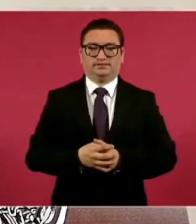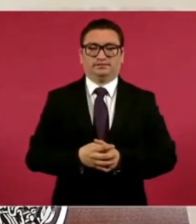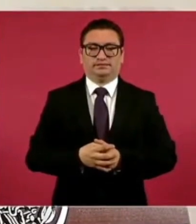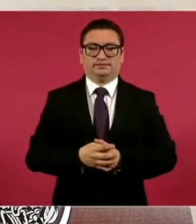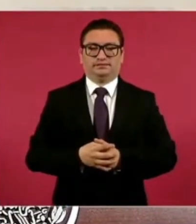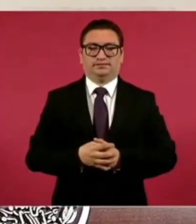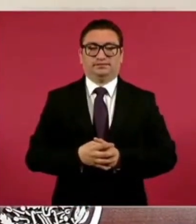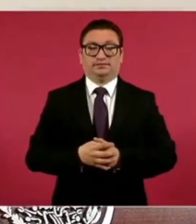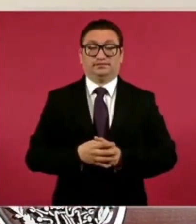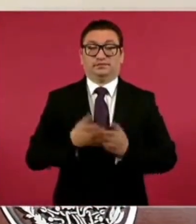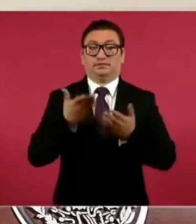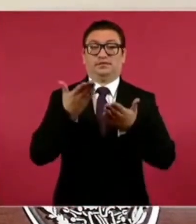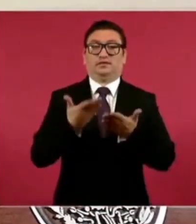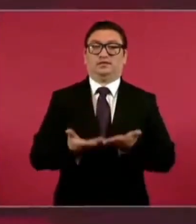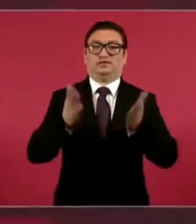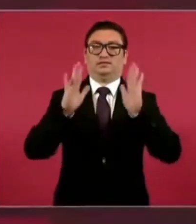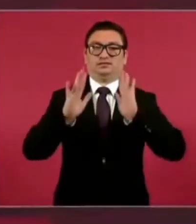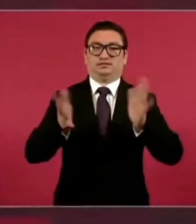Ahora ya no,